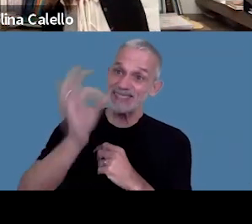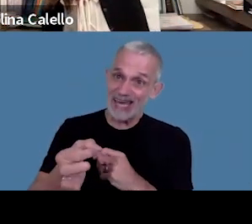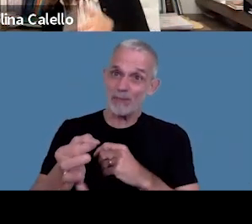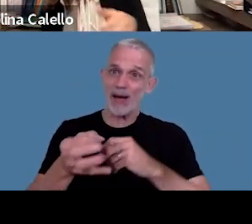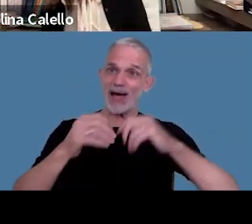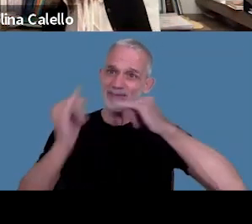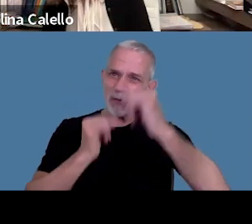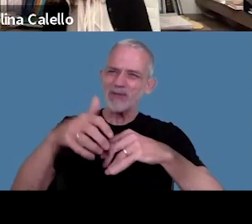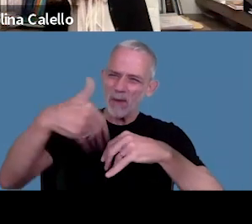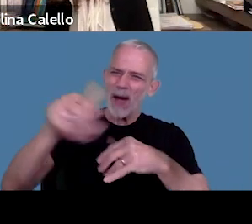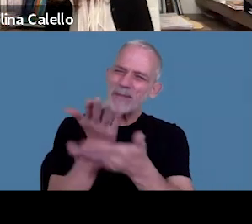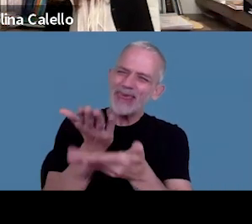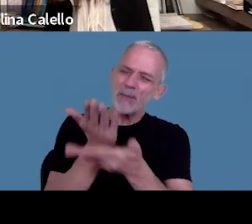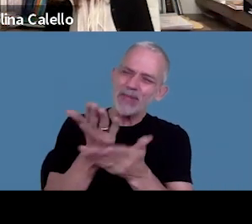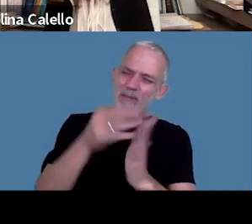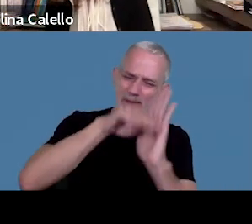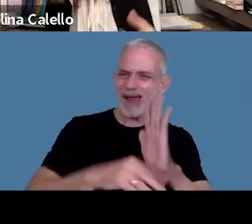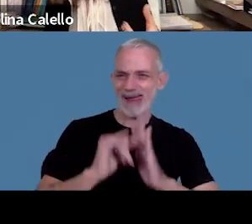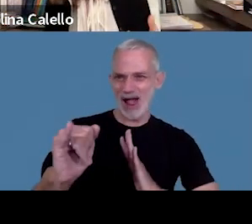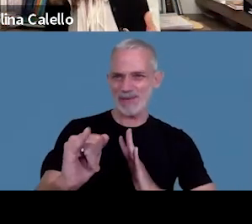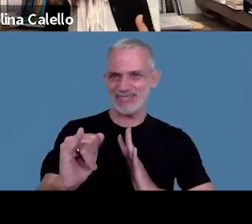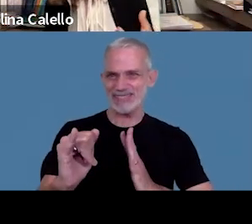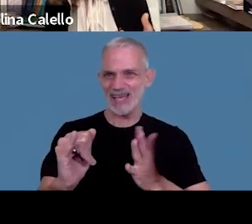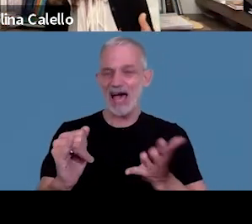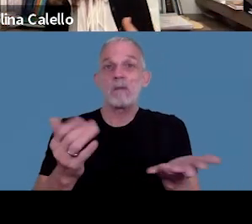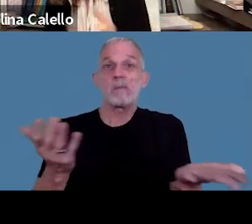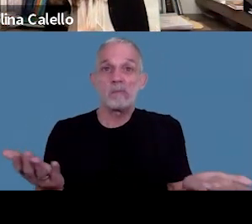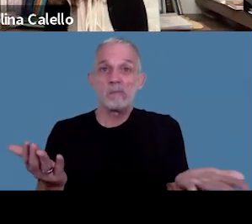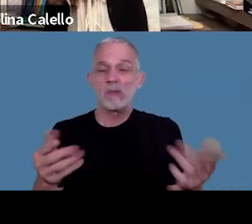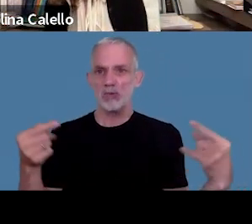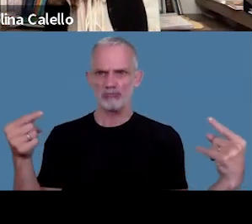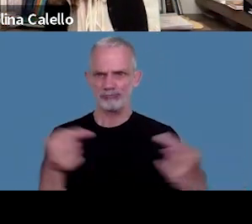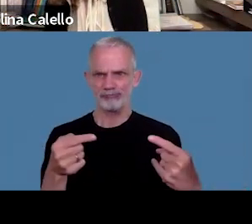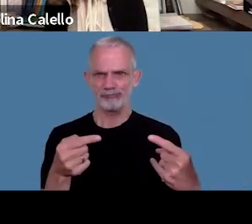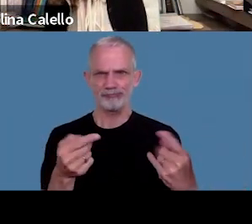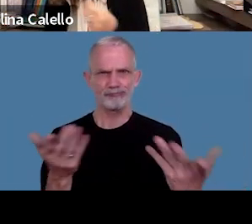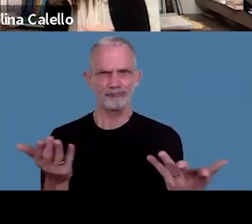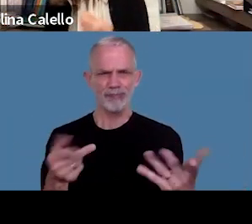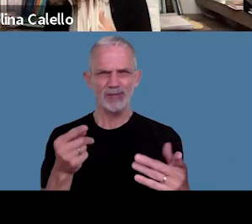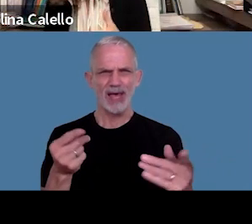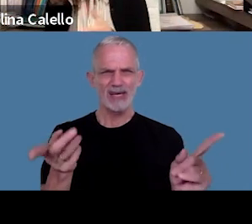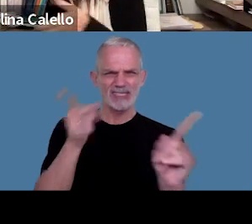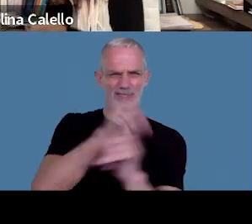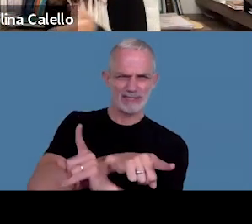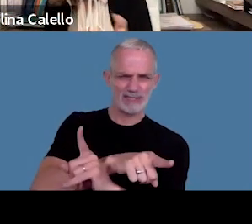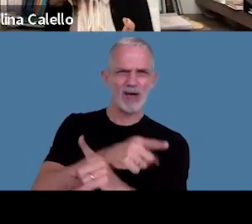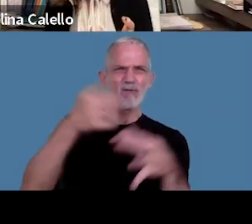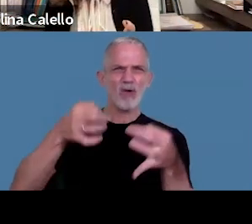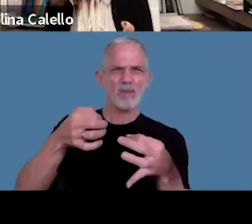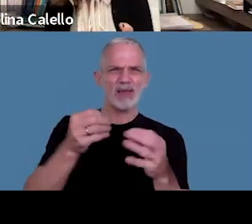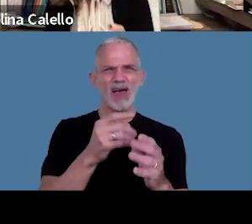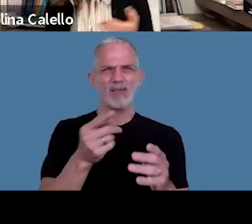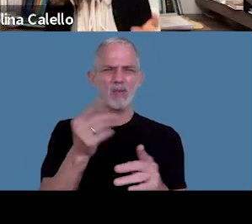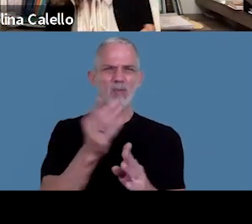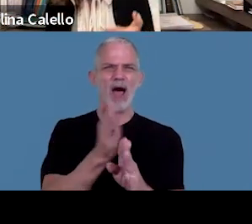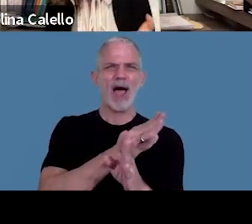todo lo que le van a pedir referido a ese periodo parece un contrasentido que se que esa formalidad se cumpla un